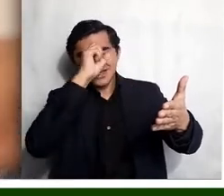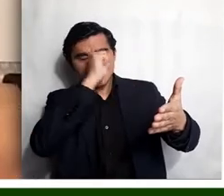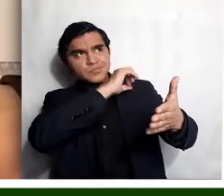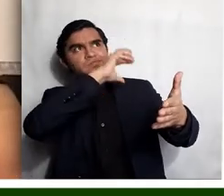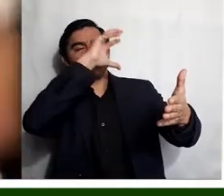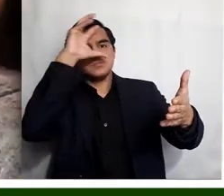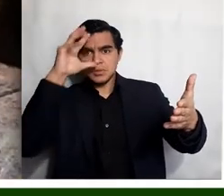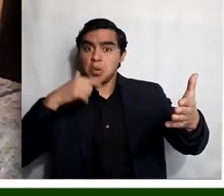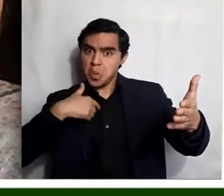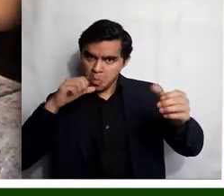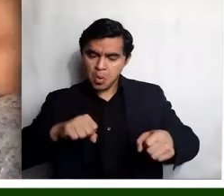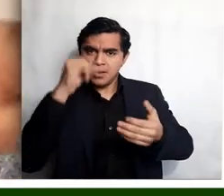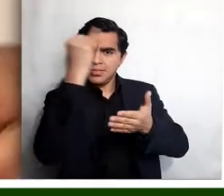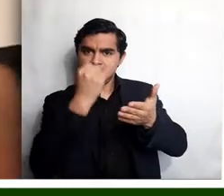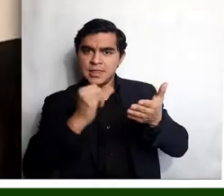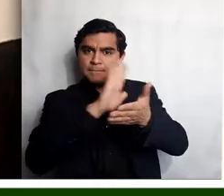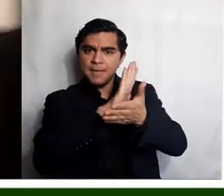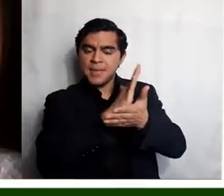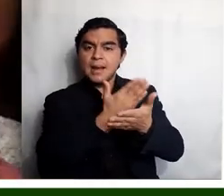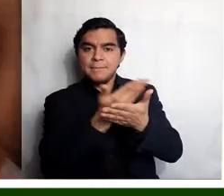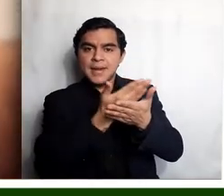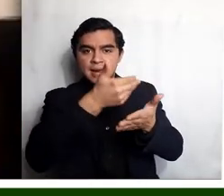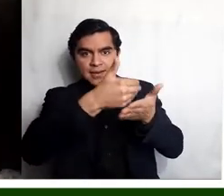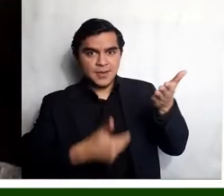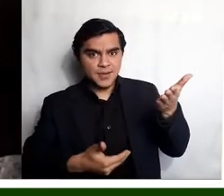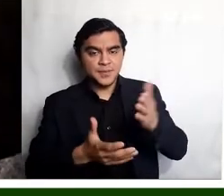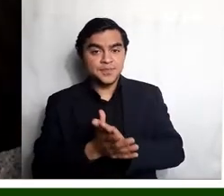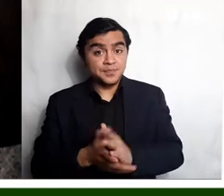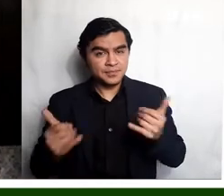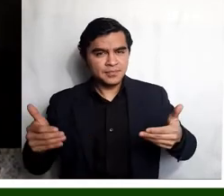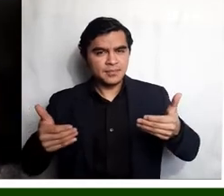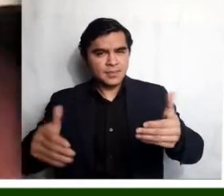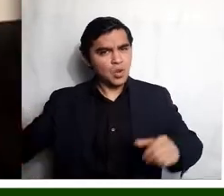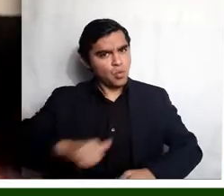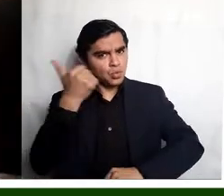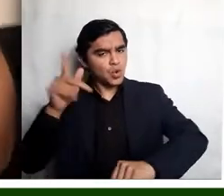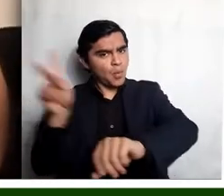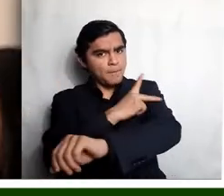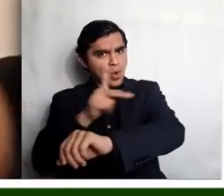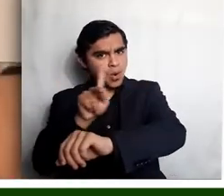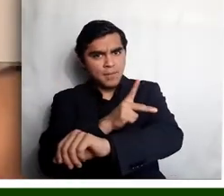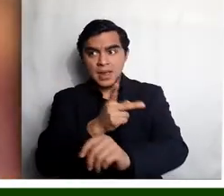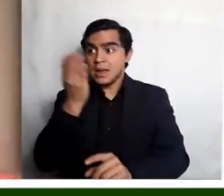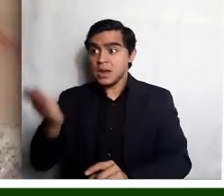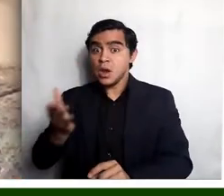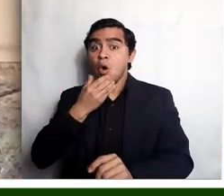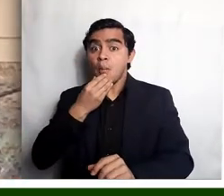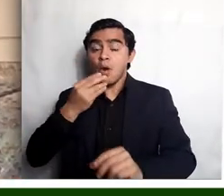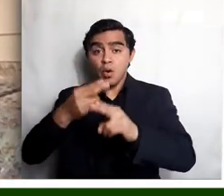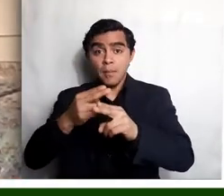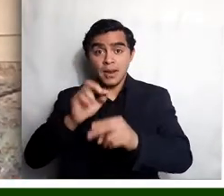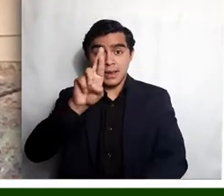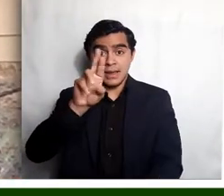lo voy a dibujar en un hoja blanca. Vamos a continuar con otro poema, que es de Rafael Alberti.